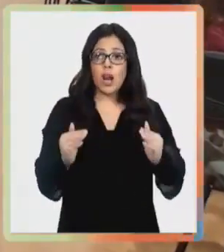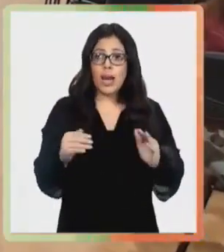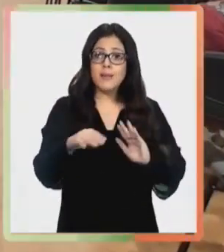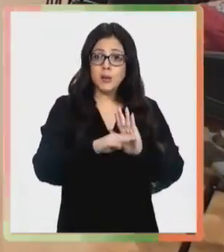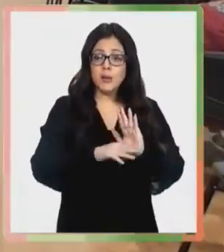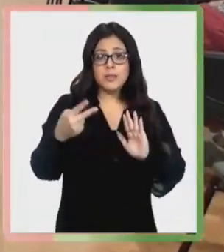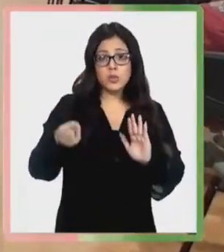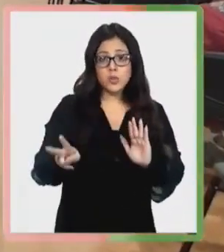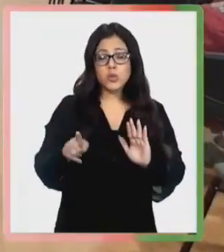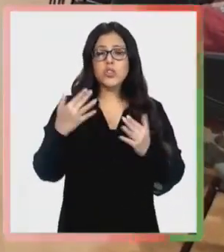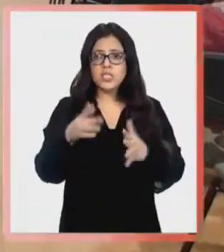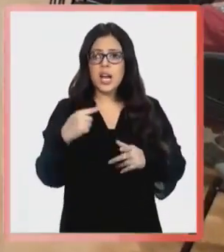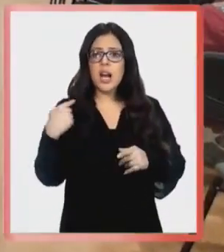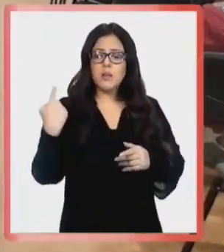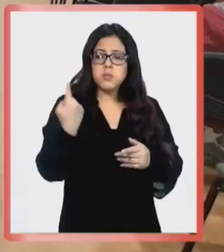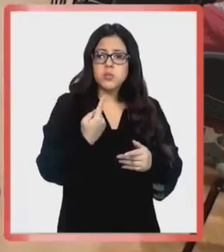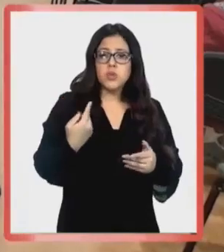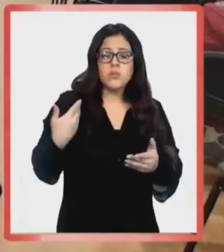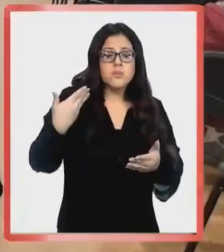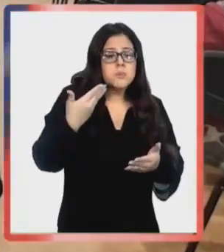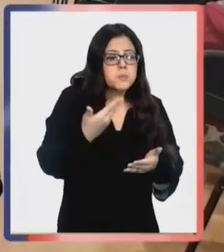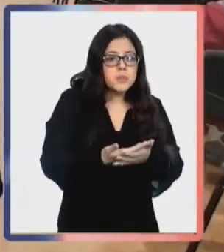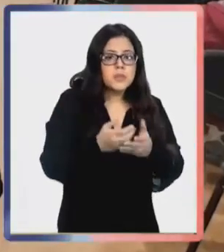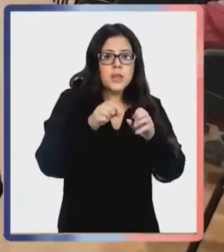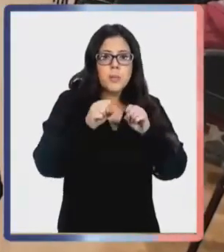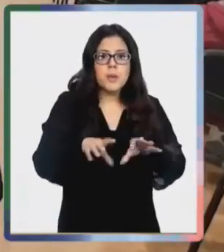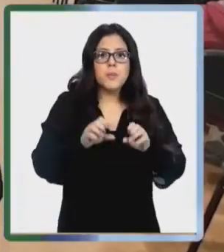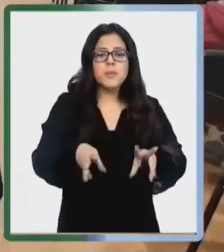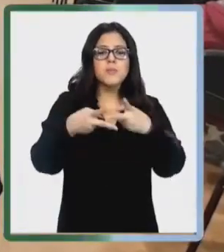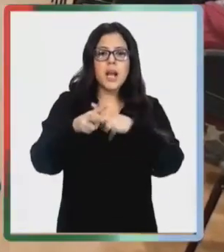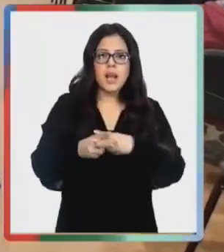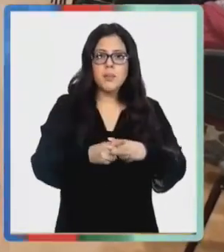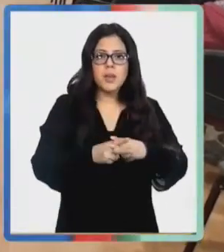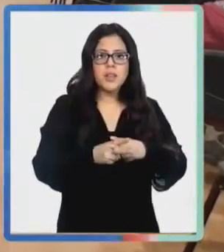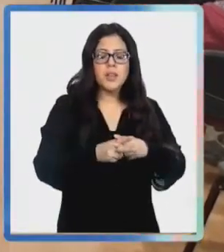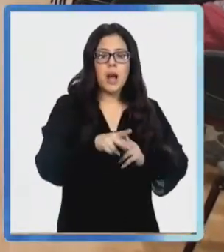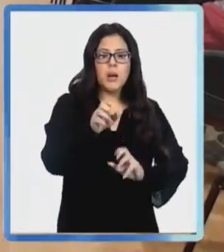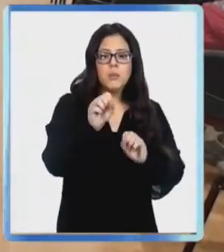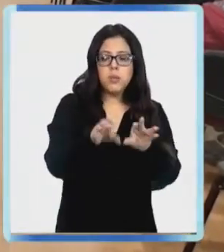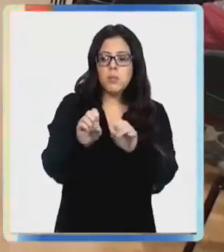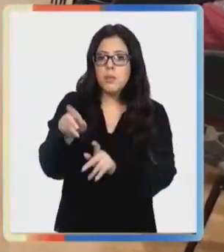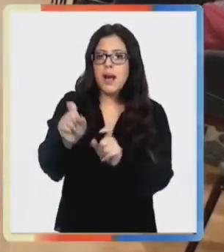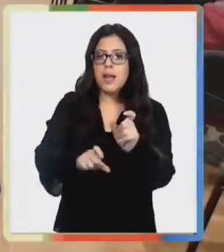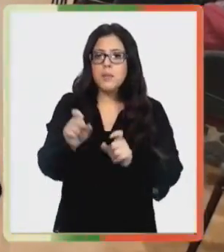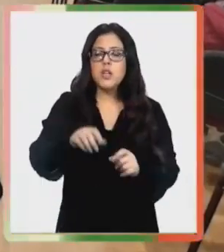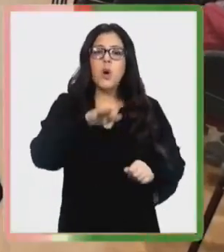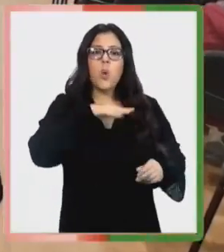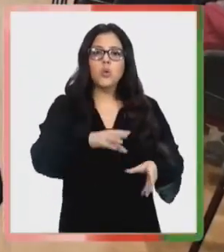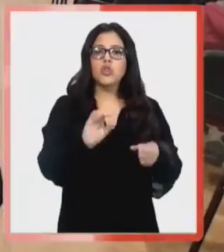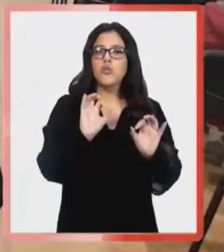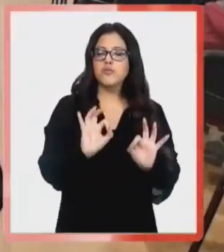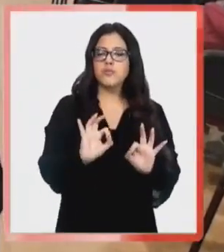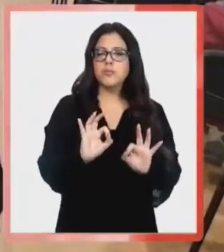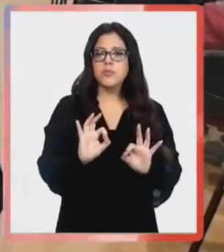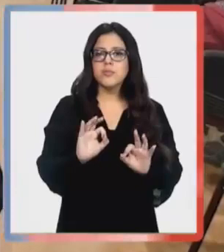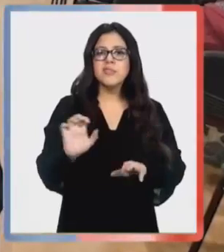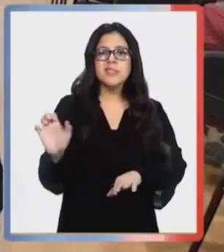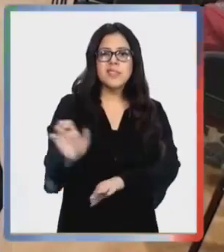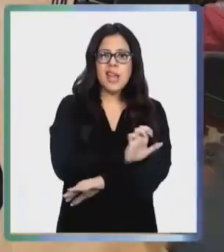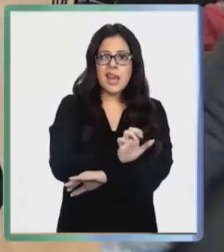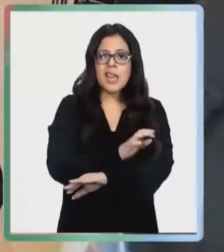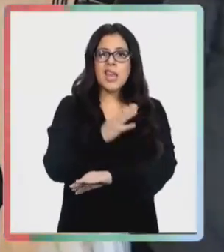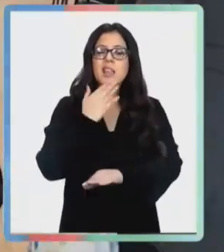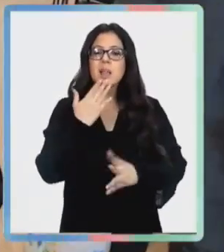venido a hacer una capacitación y poder entregar herramientas a las jefas de hogar en el uso eficiente de la energía. Además de la entrega de un kit